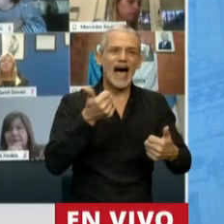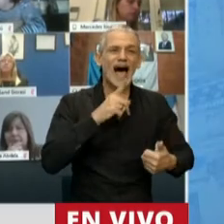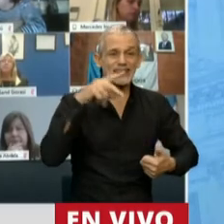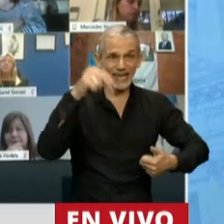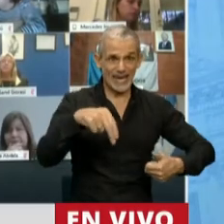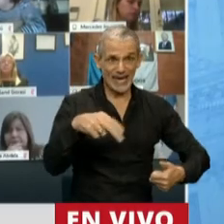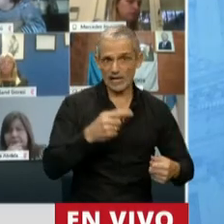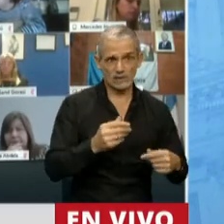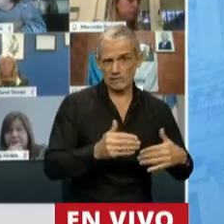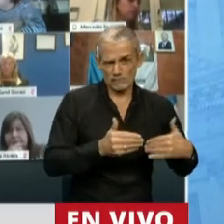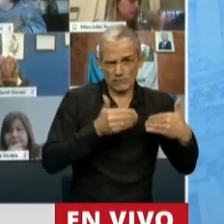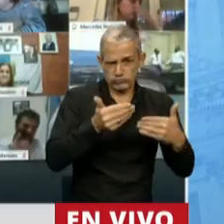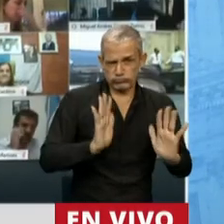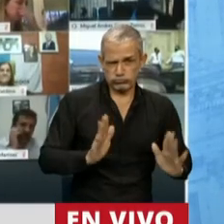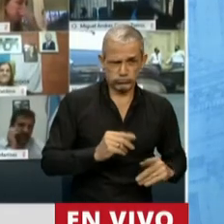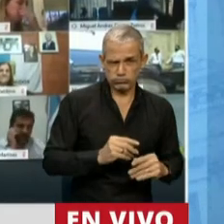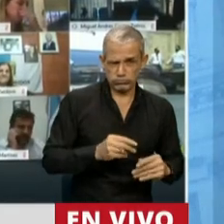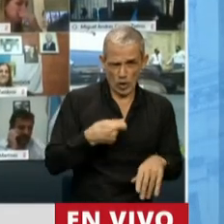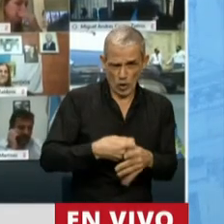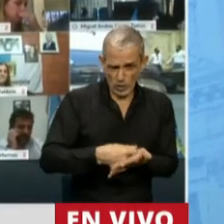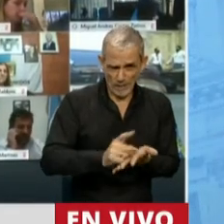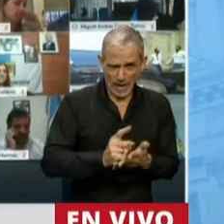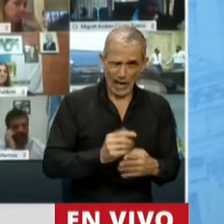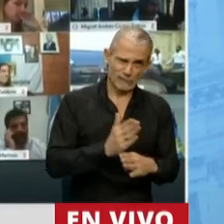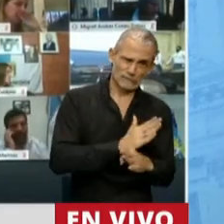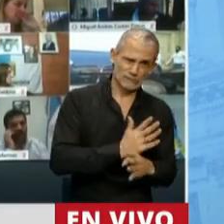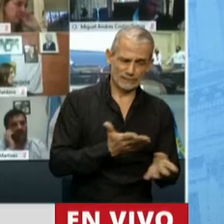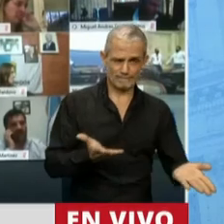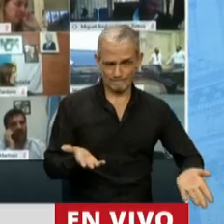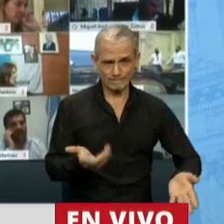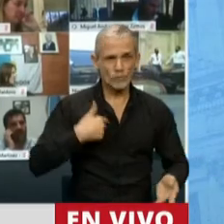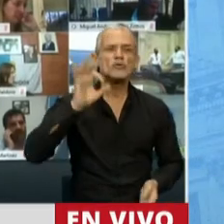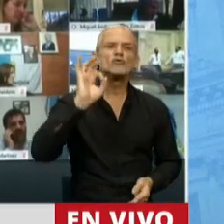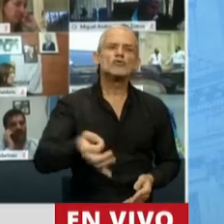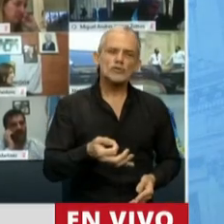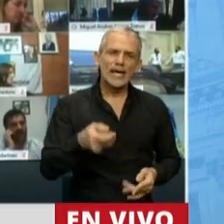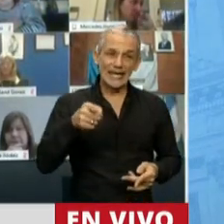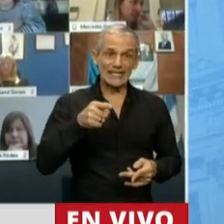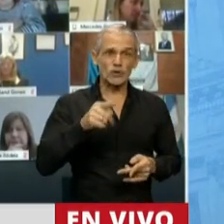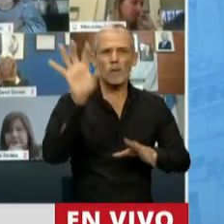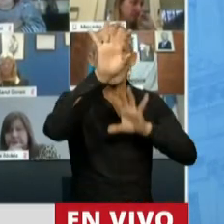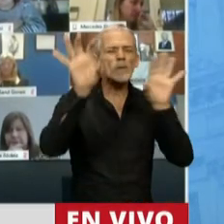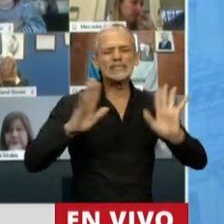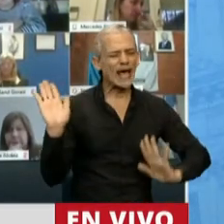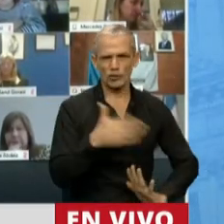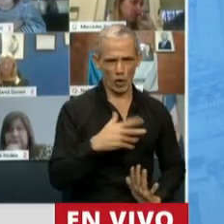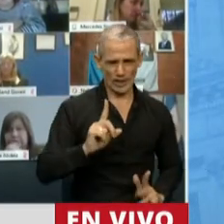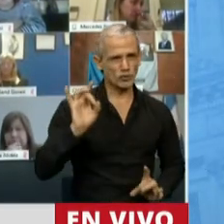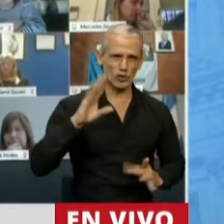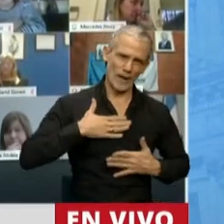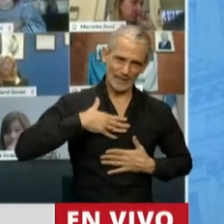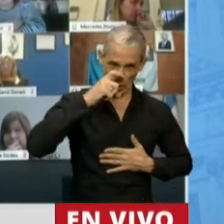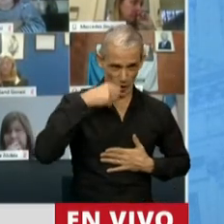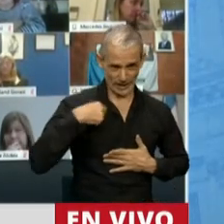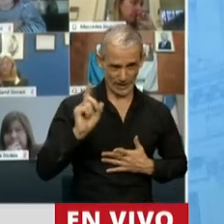que están atrasadas y que no se está pagando. Sé que eso corresponde a todas las provincias, no es un problema solamente de la provincia de